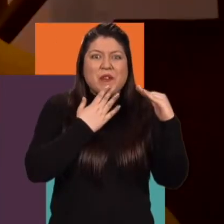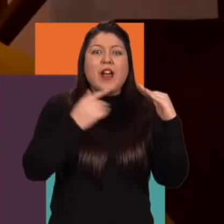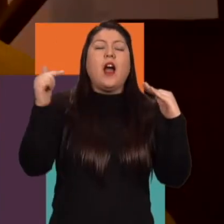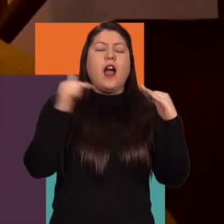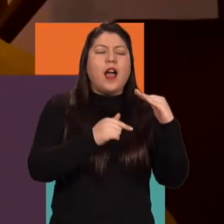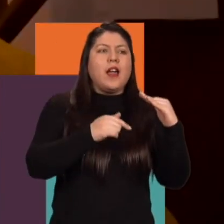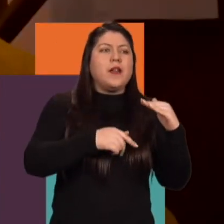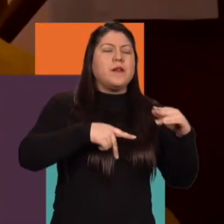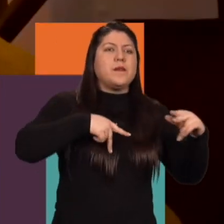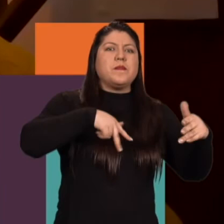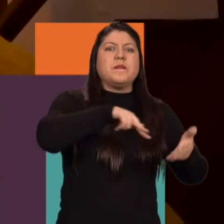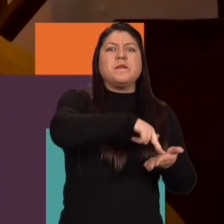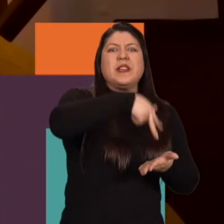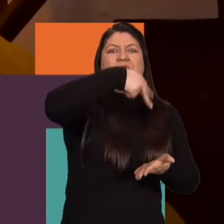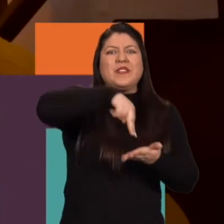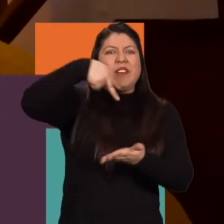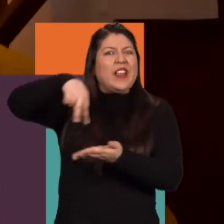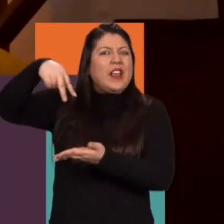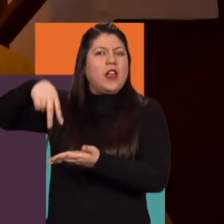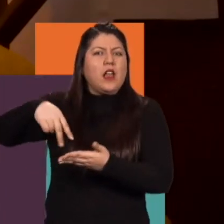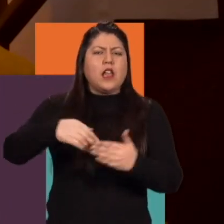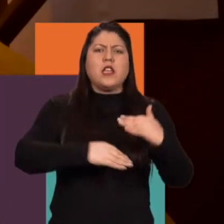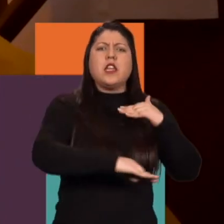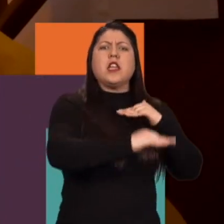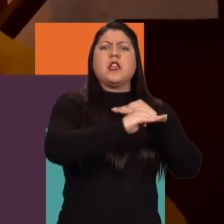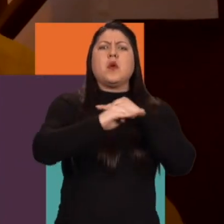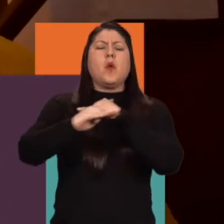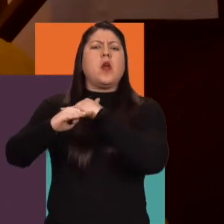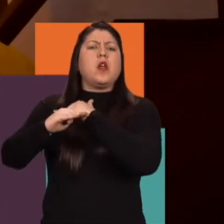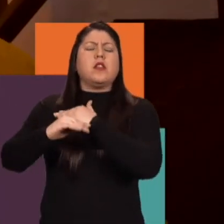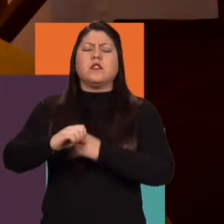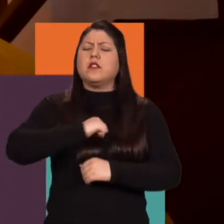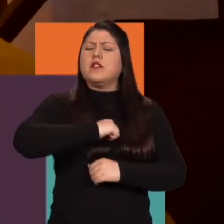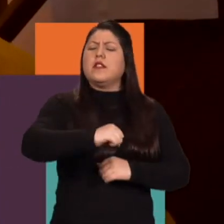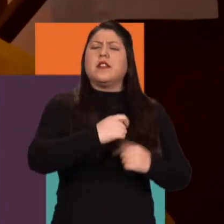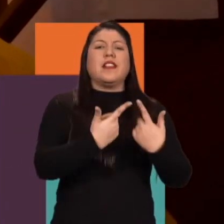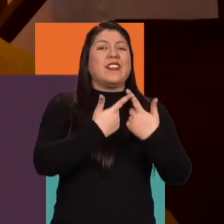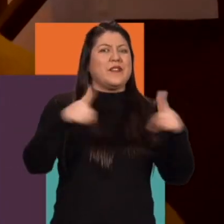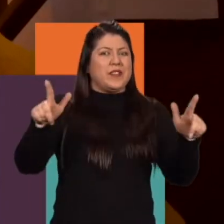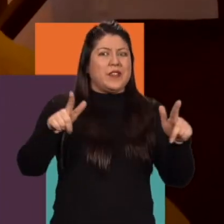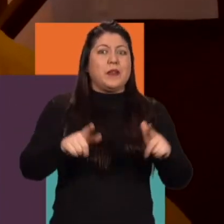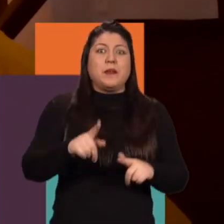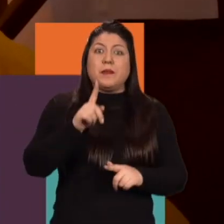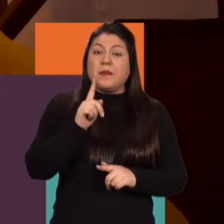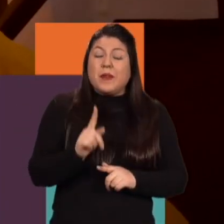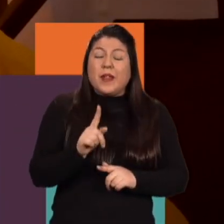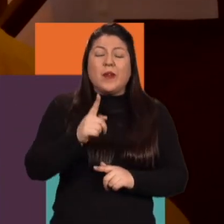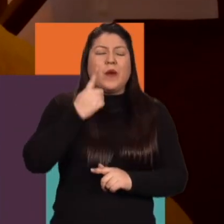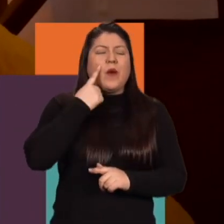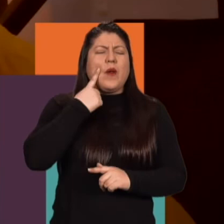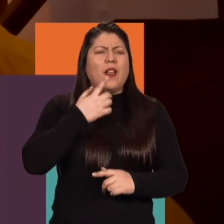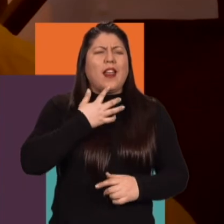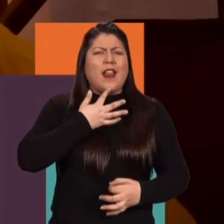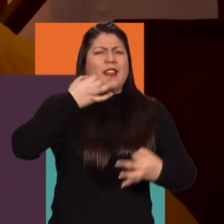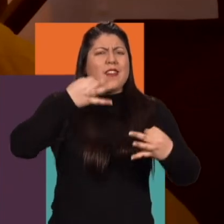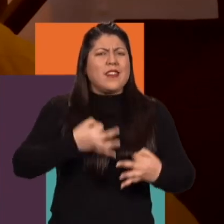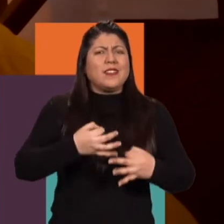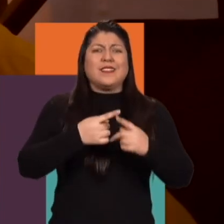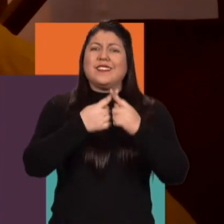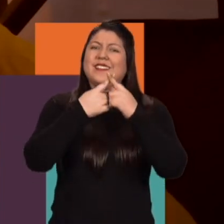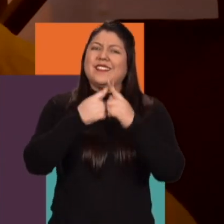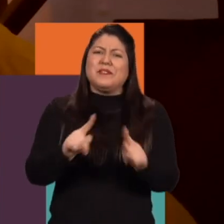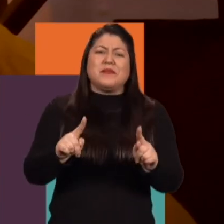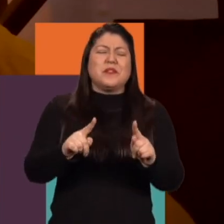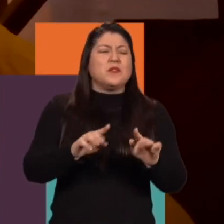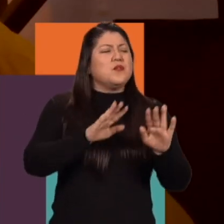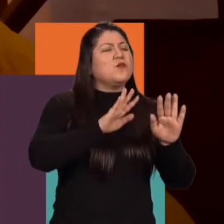en la casa de colores quisimos abordar a los personajes desde una dimensión equitativa con derecho y libertad individual y como grupo pero la realidad es